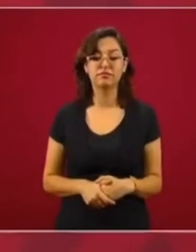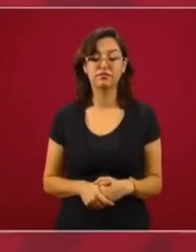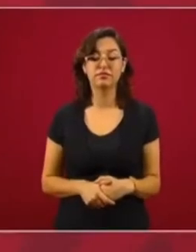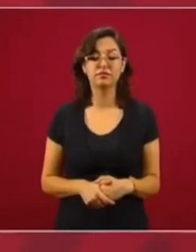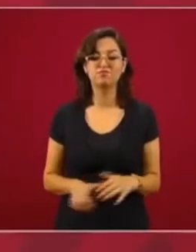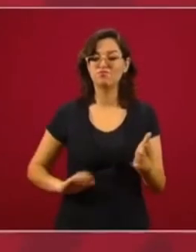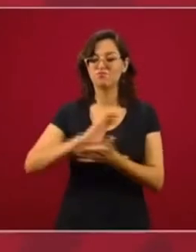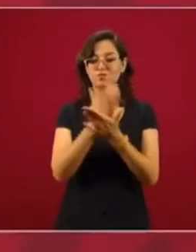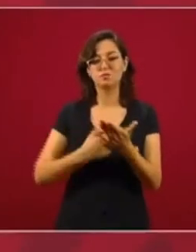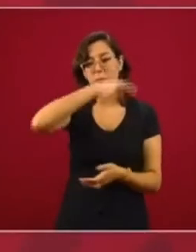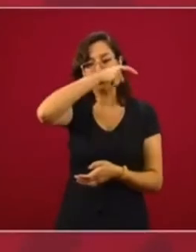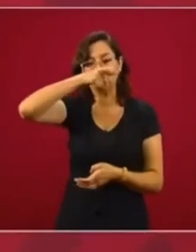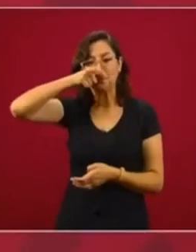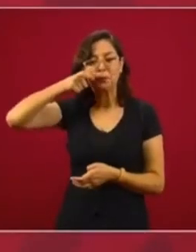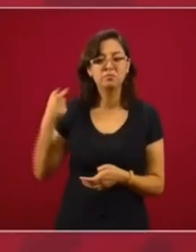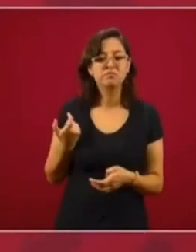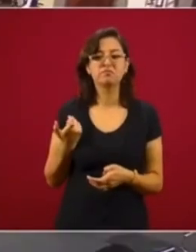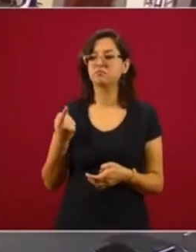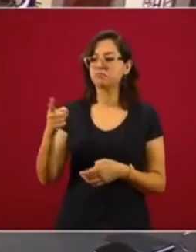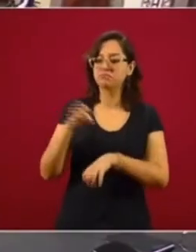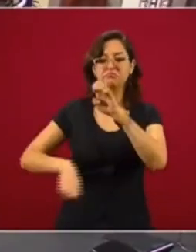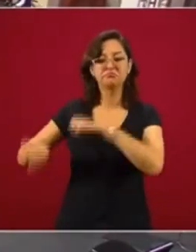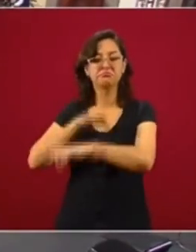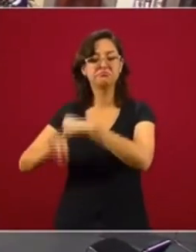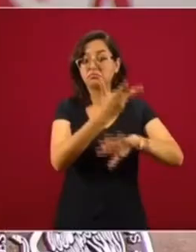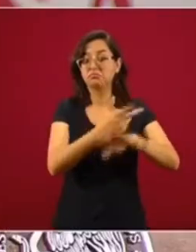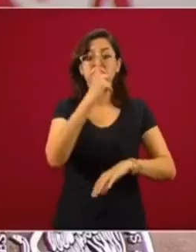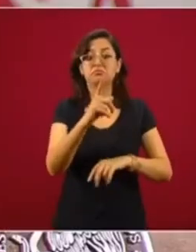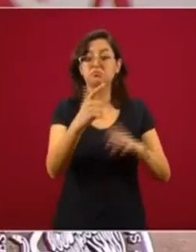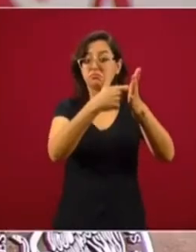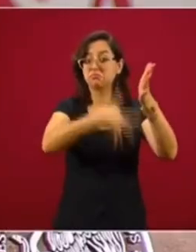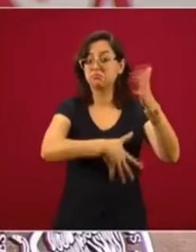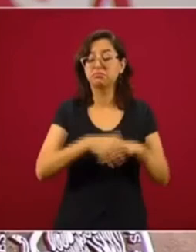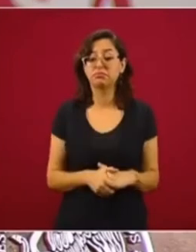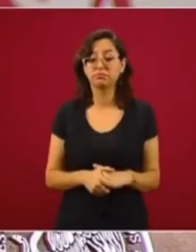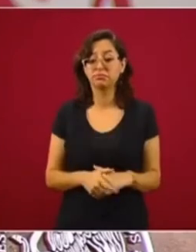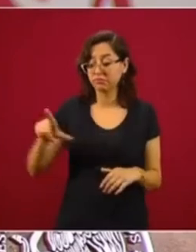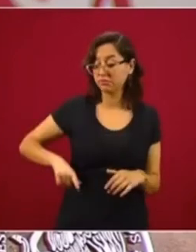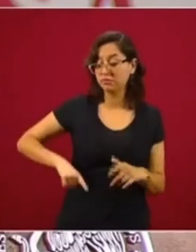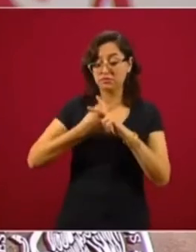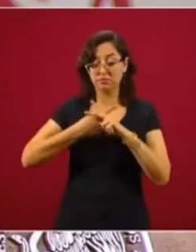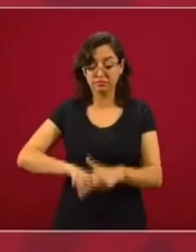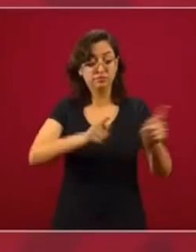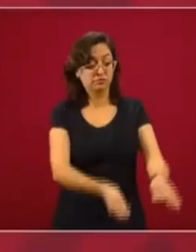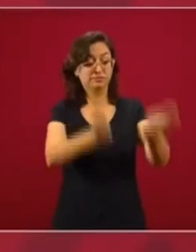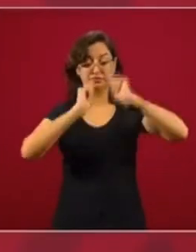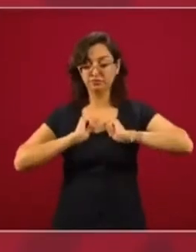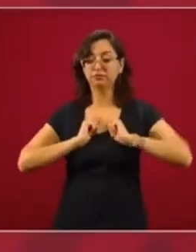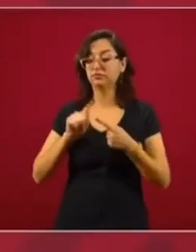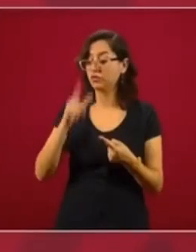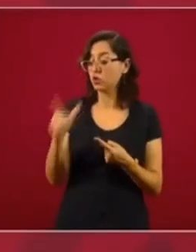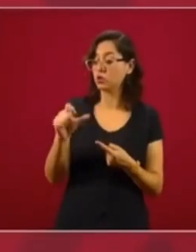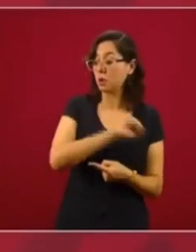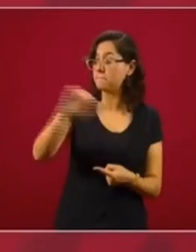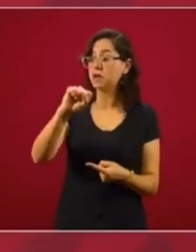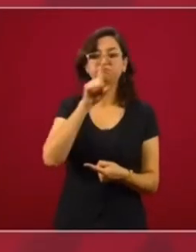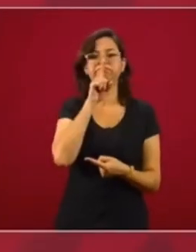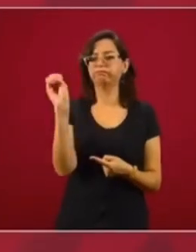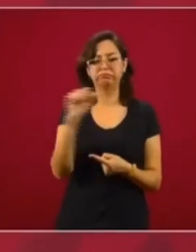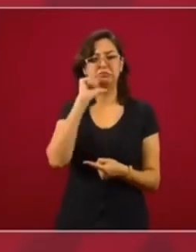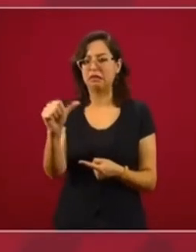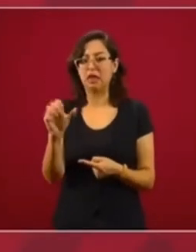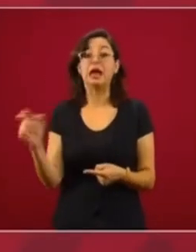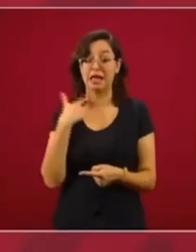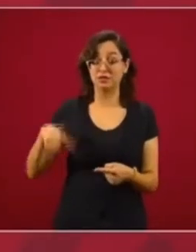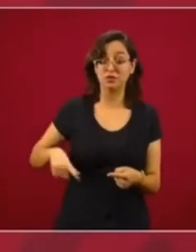Contratos leoninos muy favorables a las empresas particulares. Digamos, estamos poniendo orden, no aumentando el precio de la luz, como ellos lo hicieron,